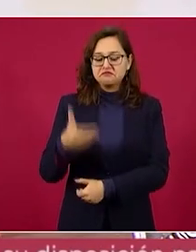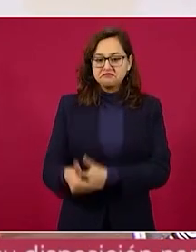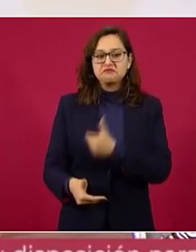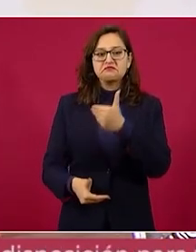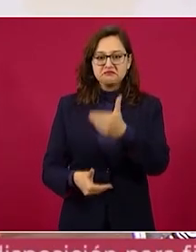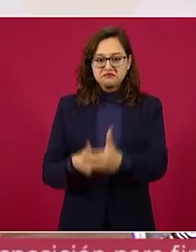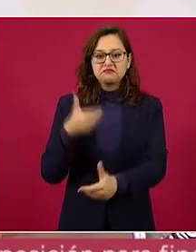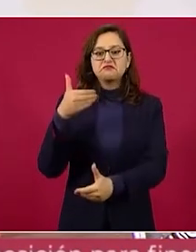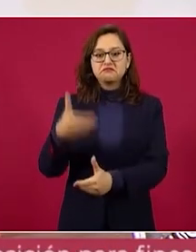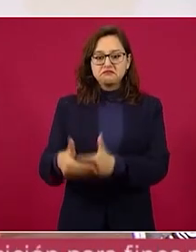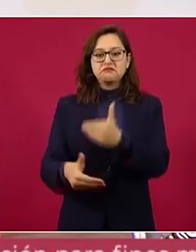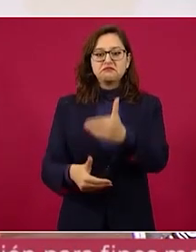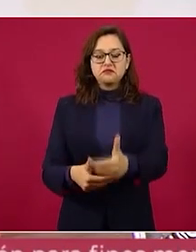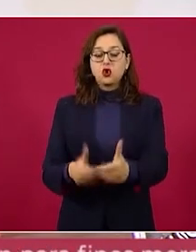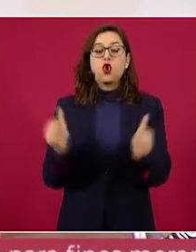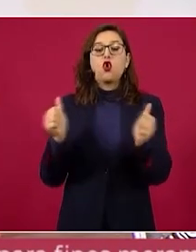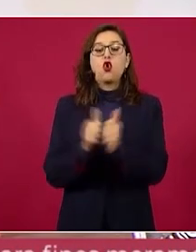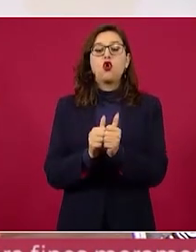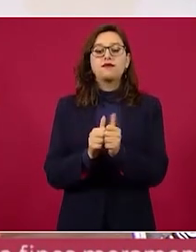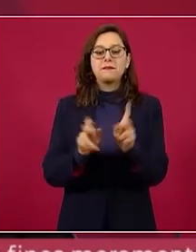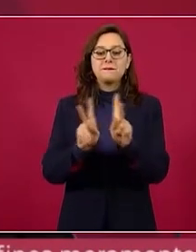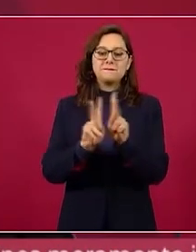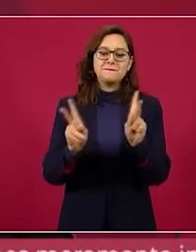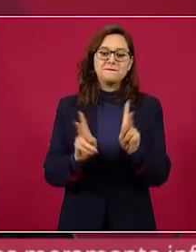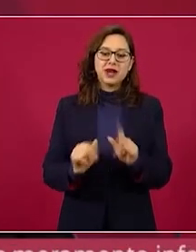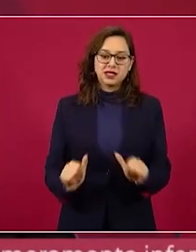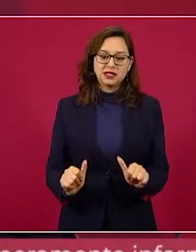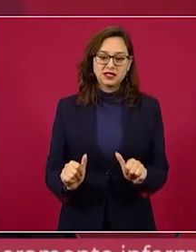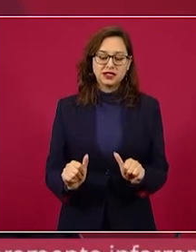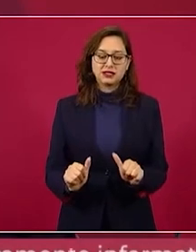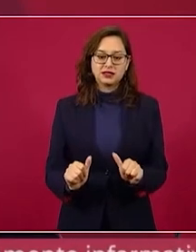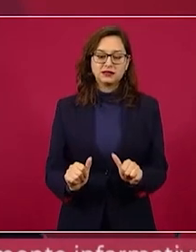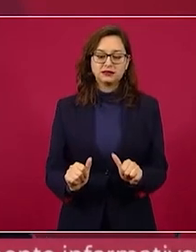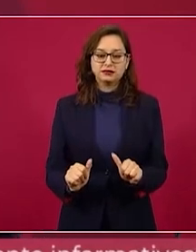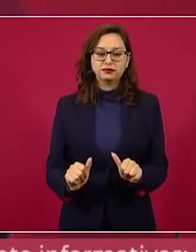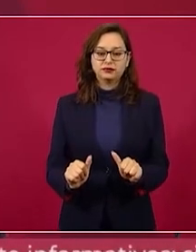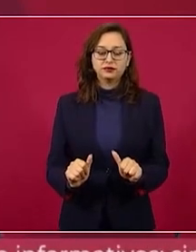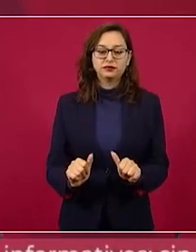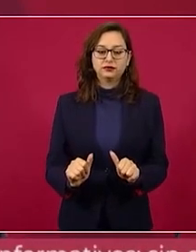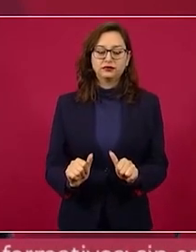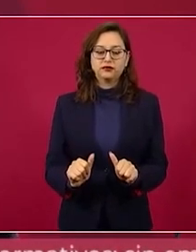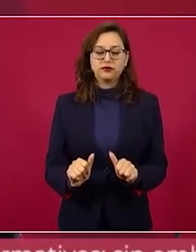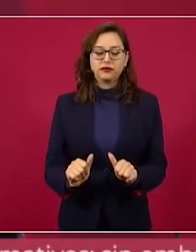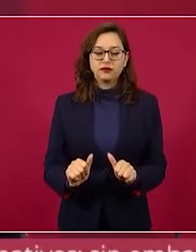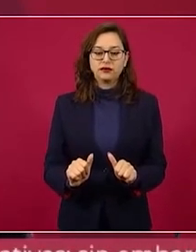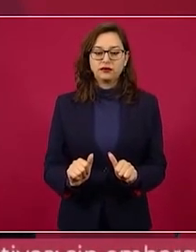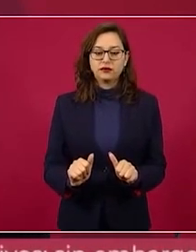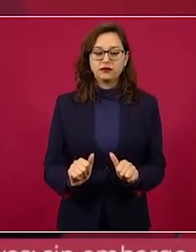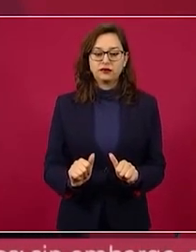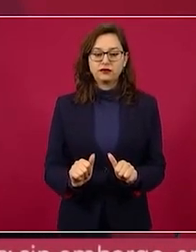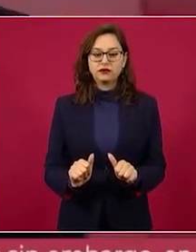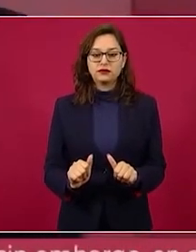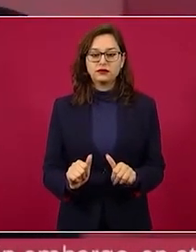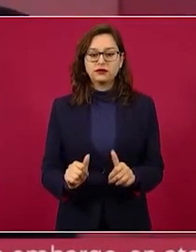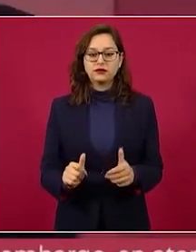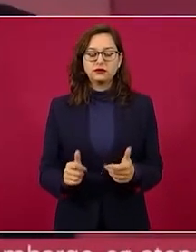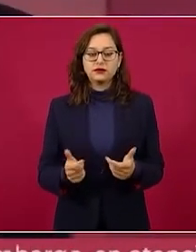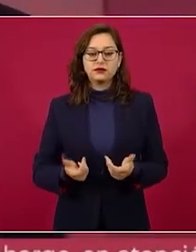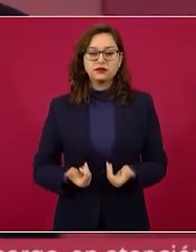de manera pacífica y este